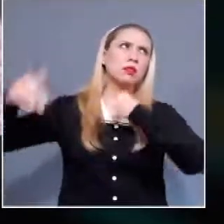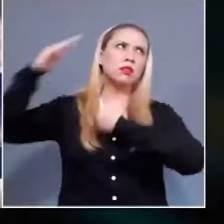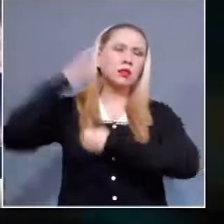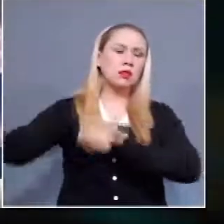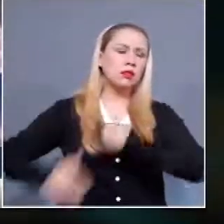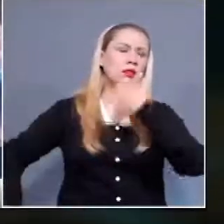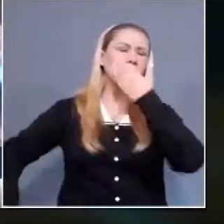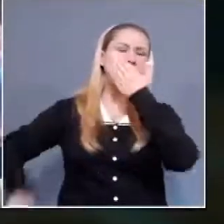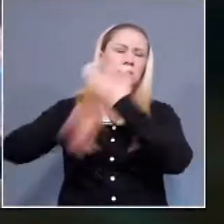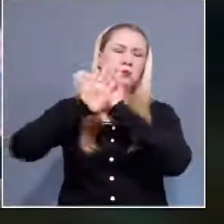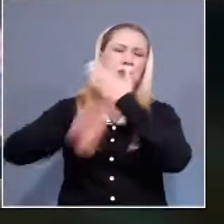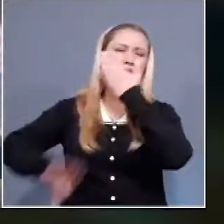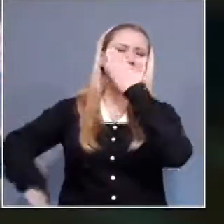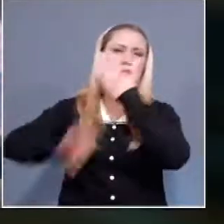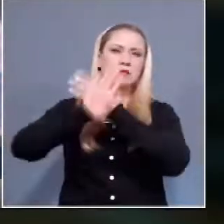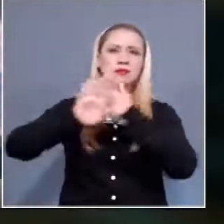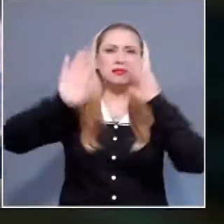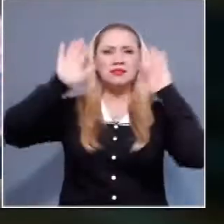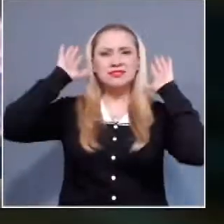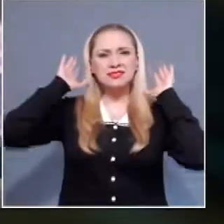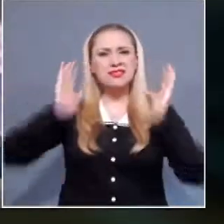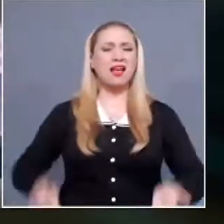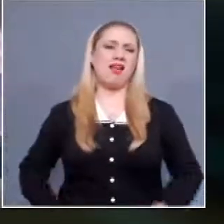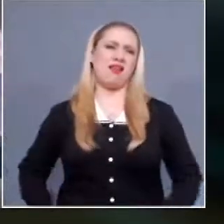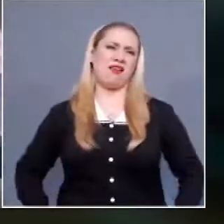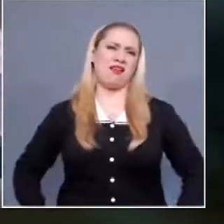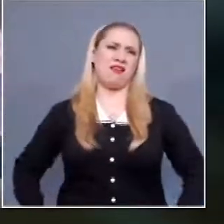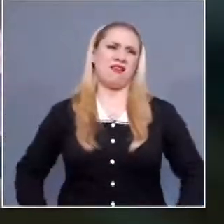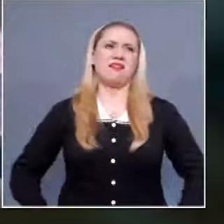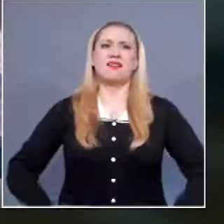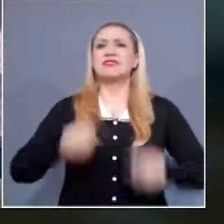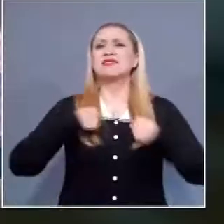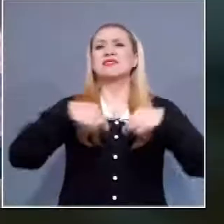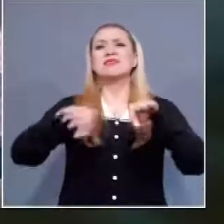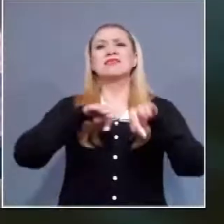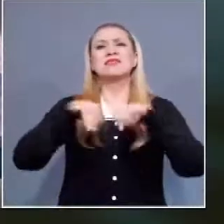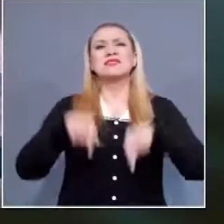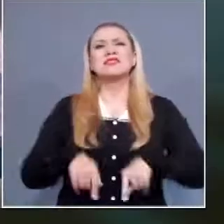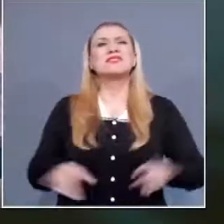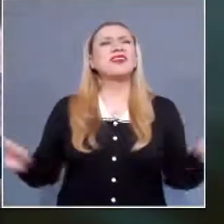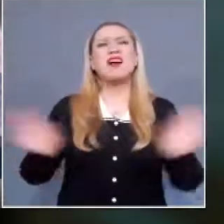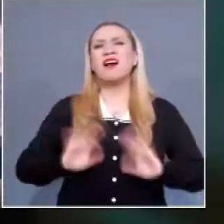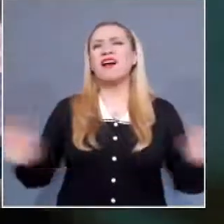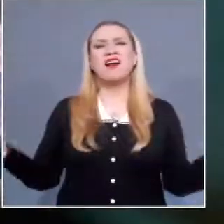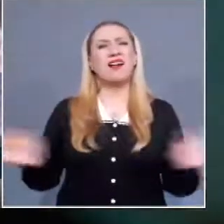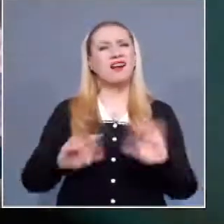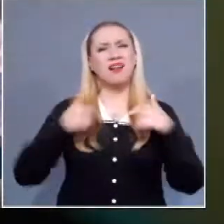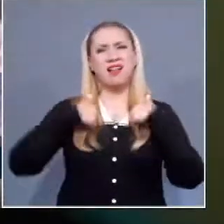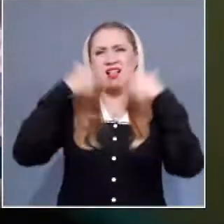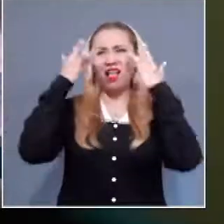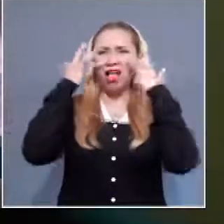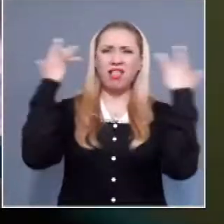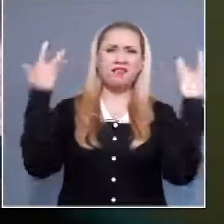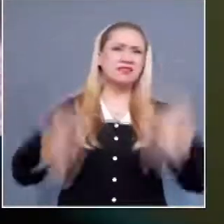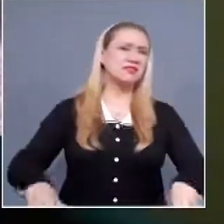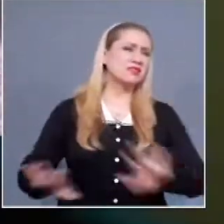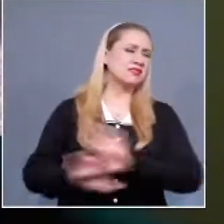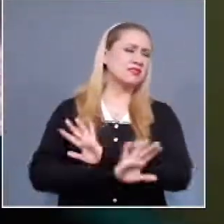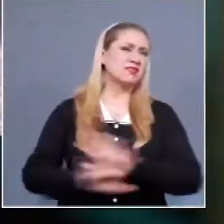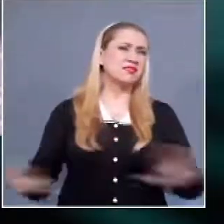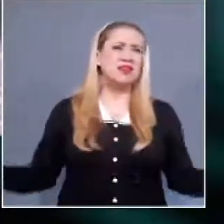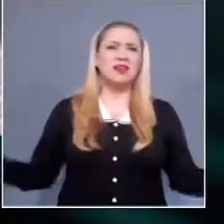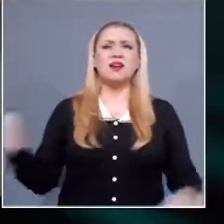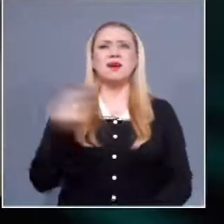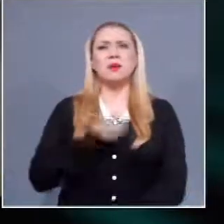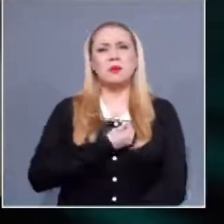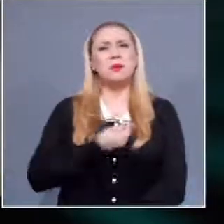dejar nuestro espacio de trabajo, a elegir ya no crecer en determinado campo, por tener que estar sufriendo este tipo de